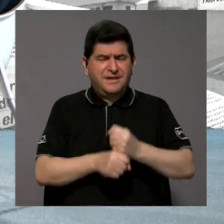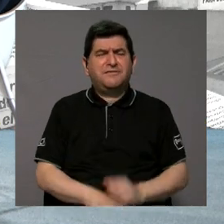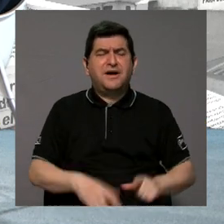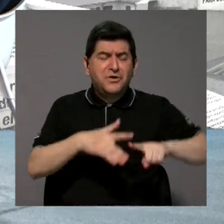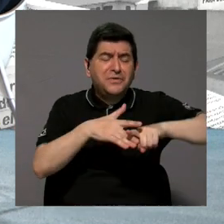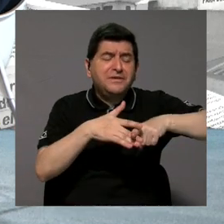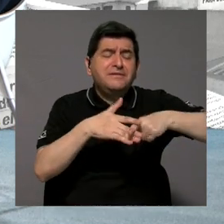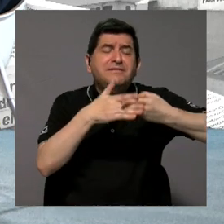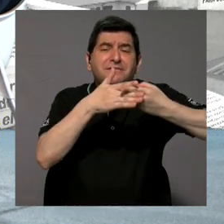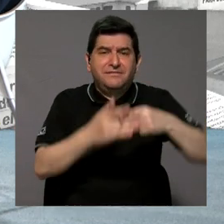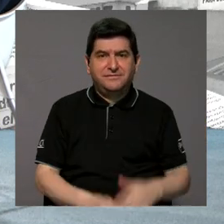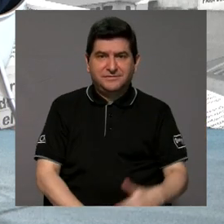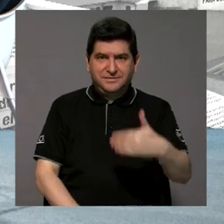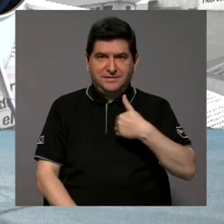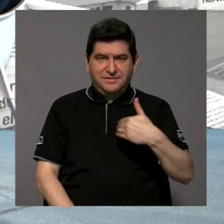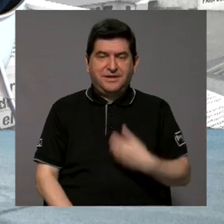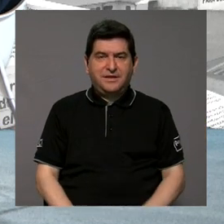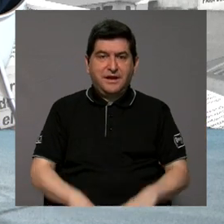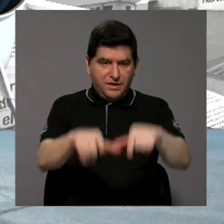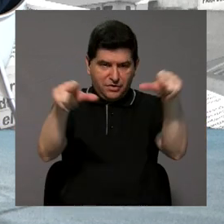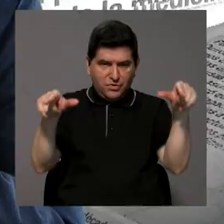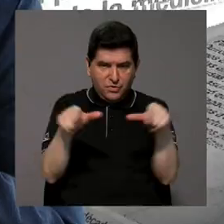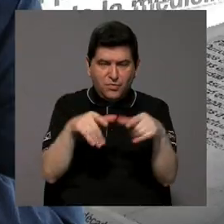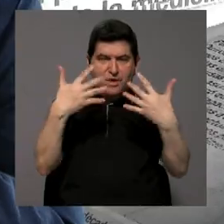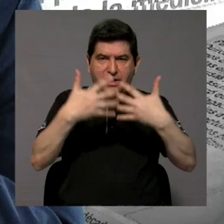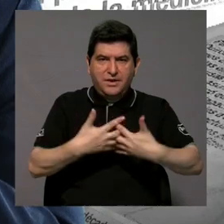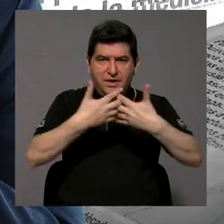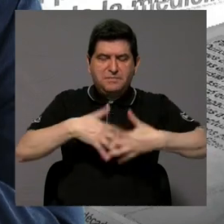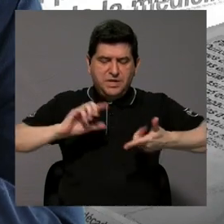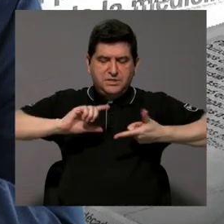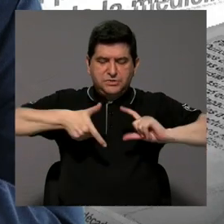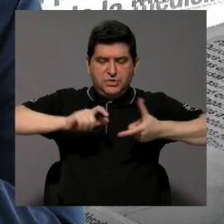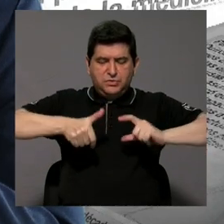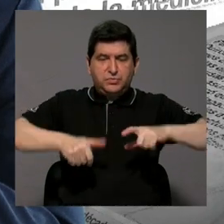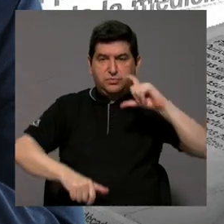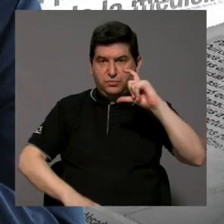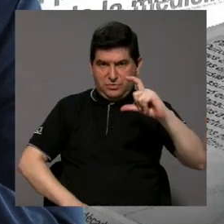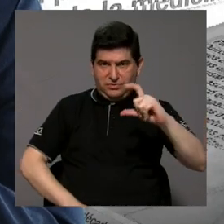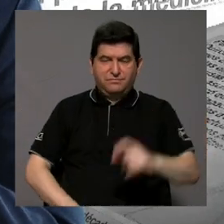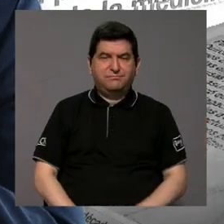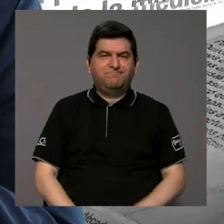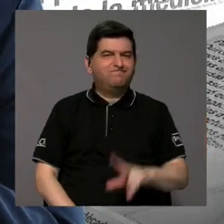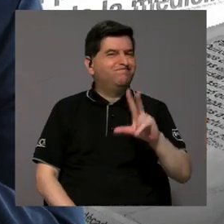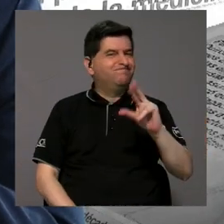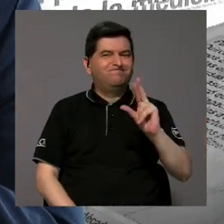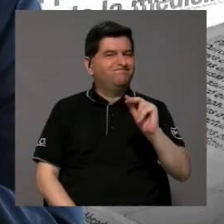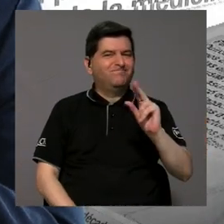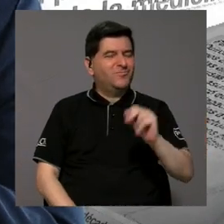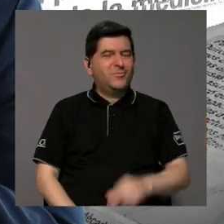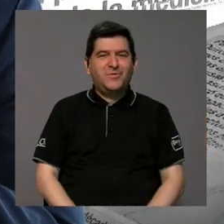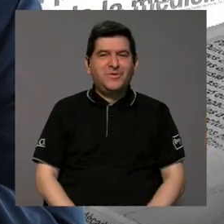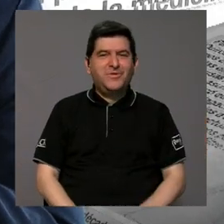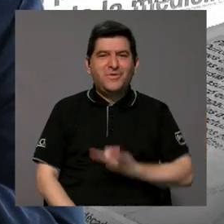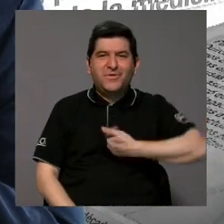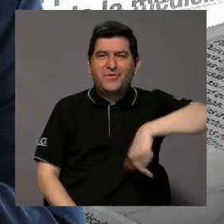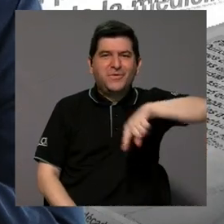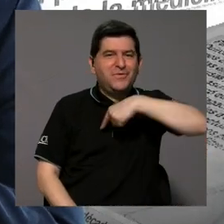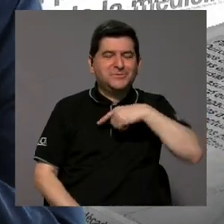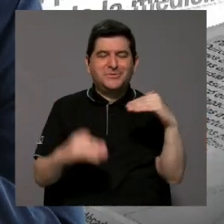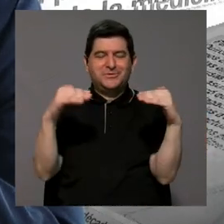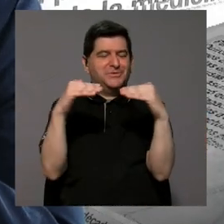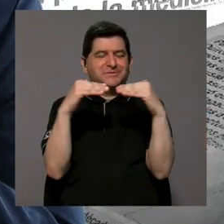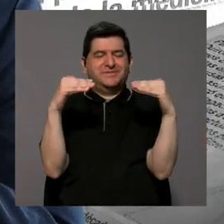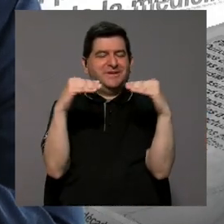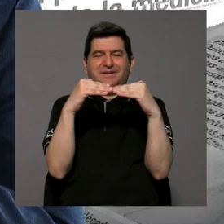iniciando para tener plantas de reciclaje de baterías, todavía no estamos a la altura